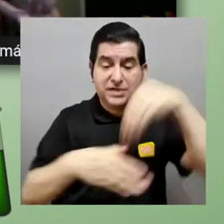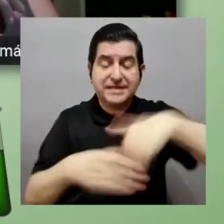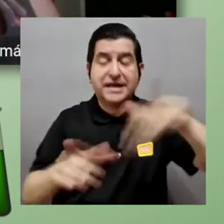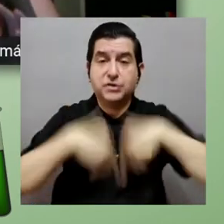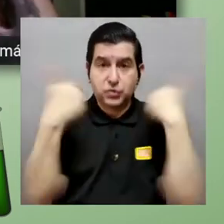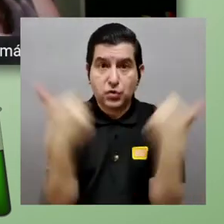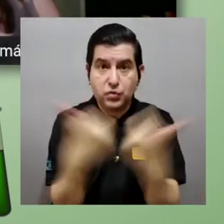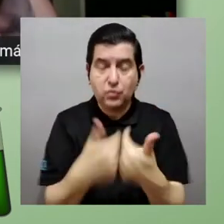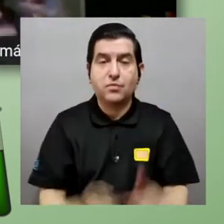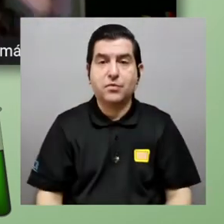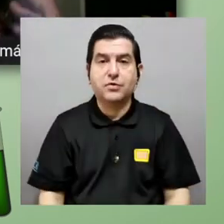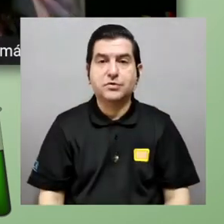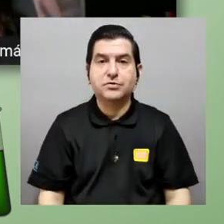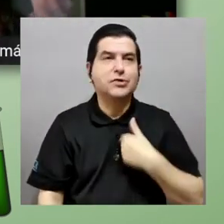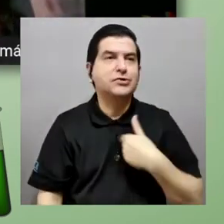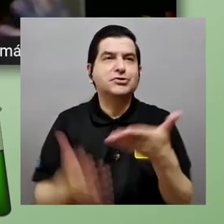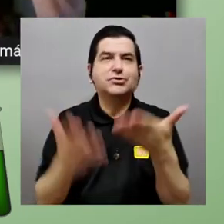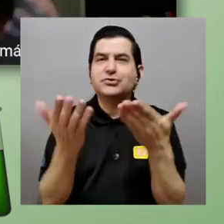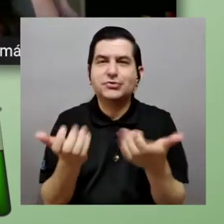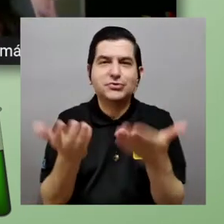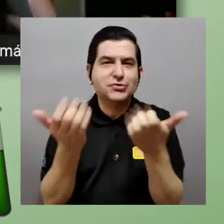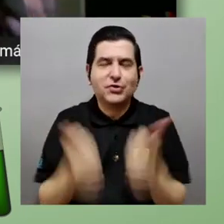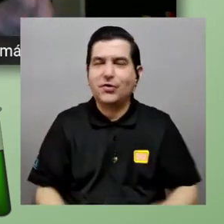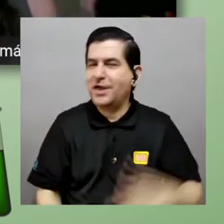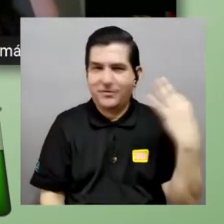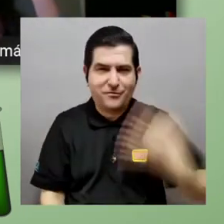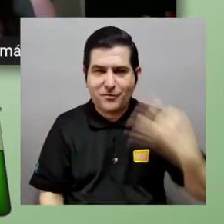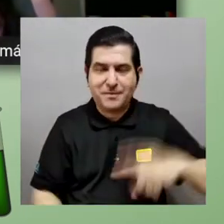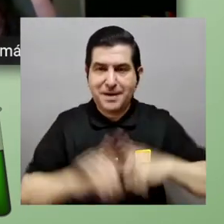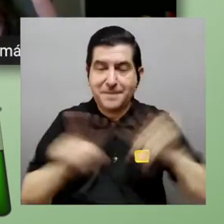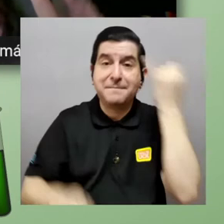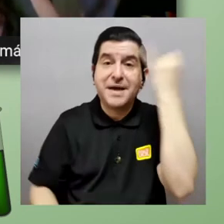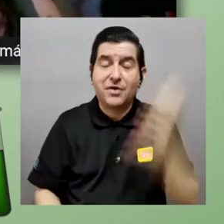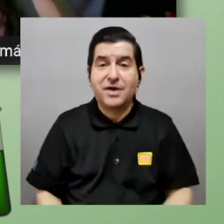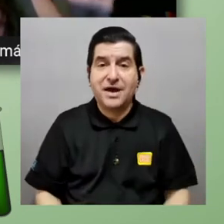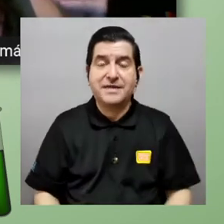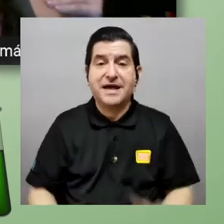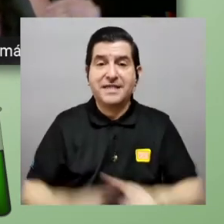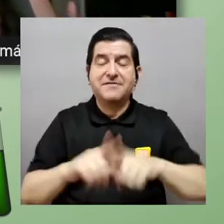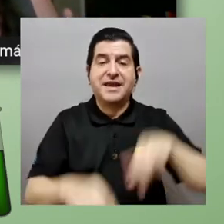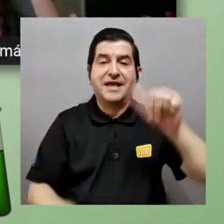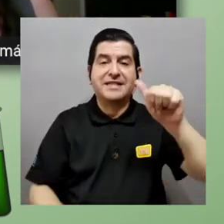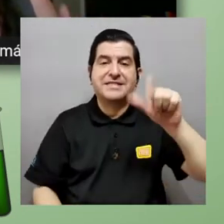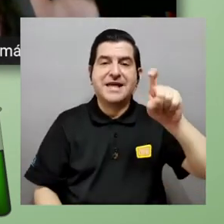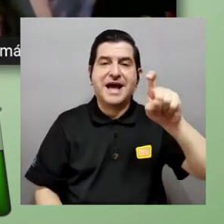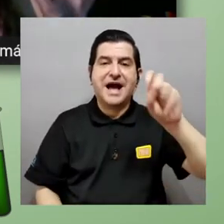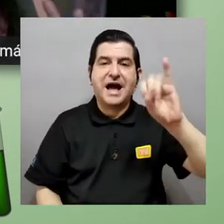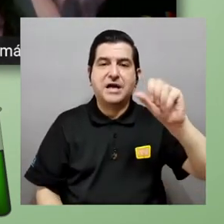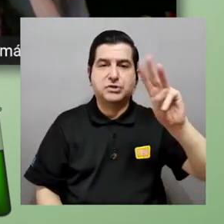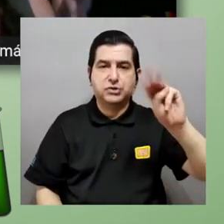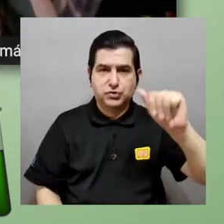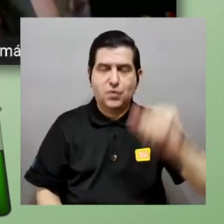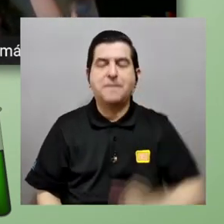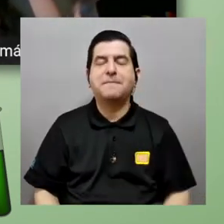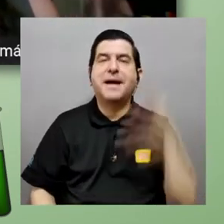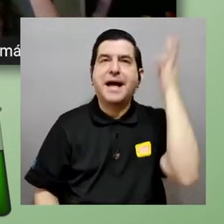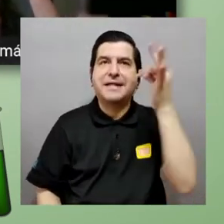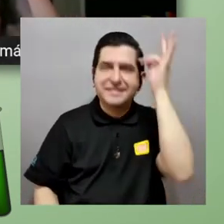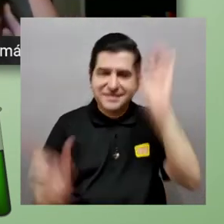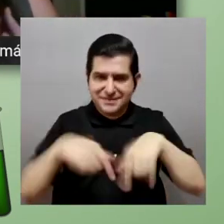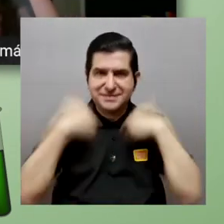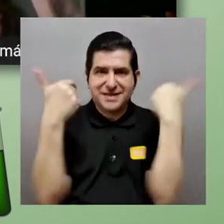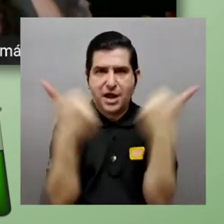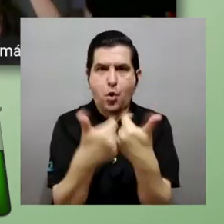conjuntos entonces aquí no quiero no quiero ser muy formal pero la idea es que hay unos axiomas básicos de la teoría